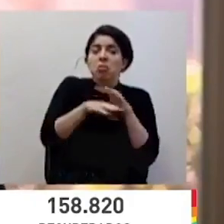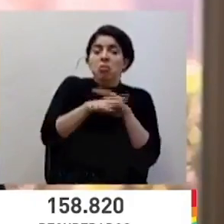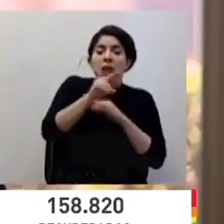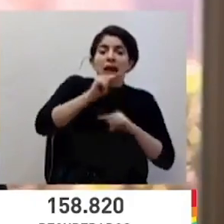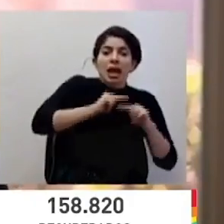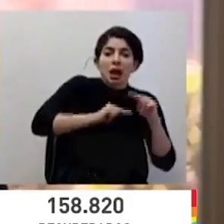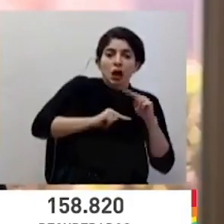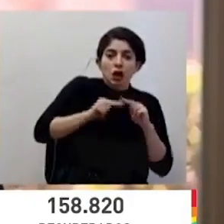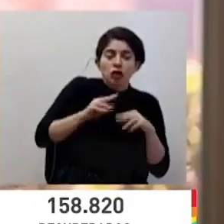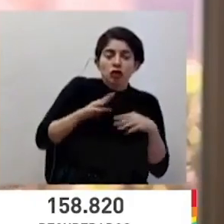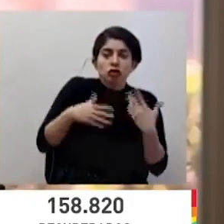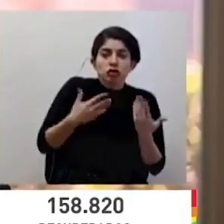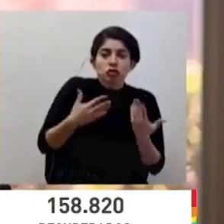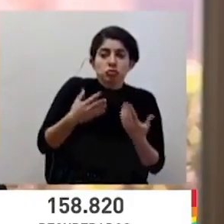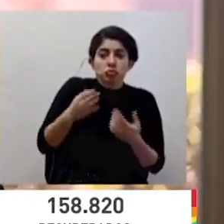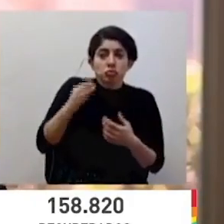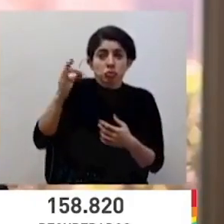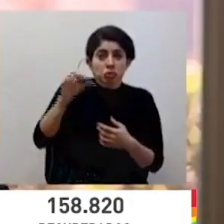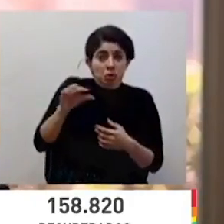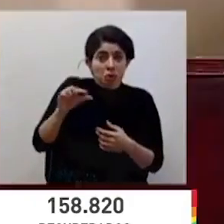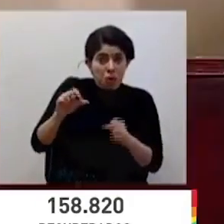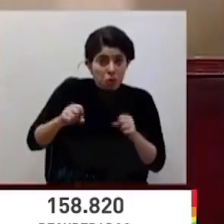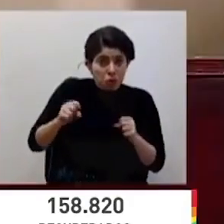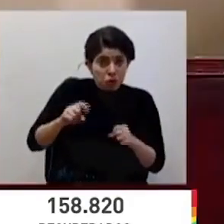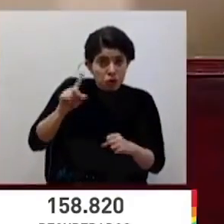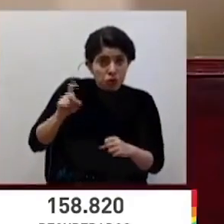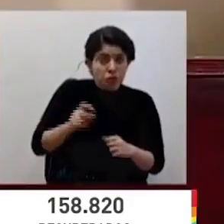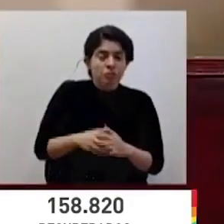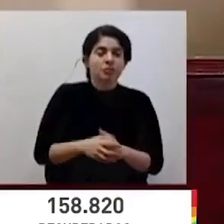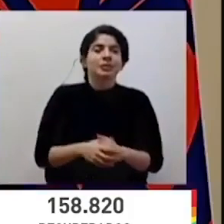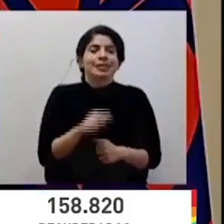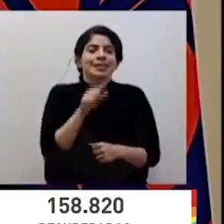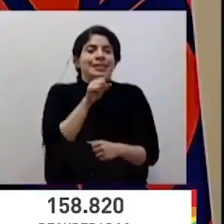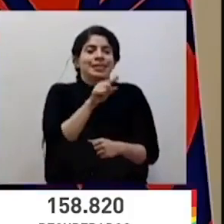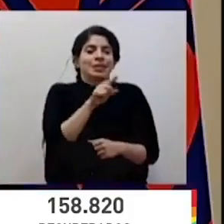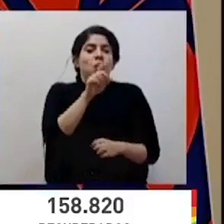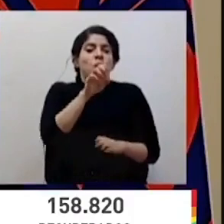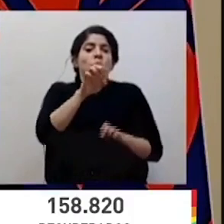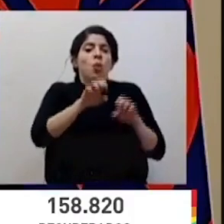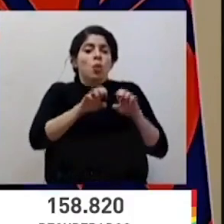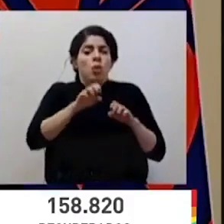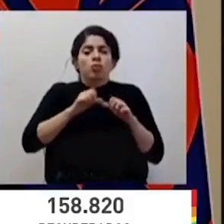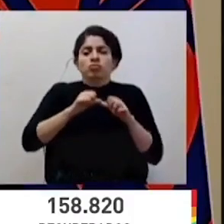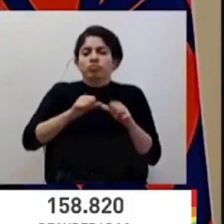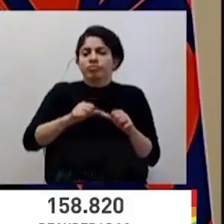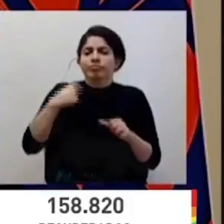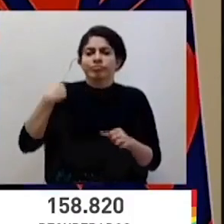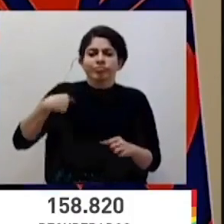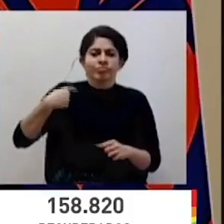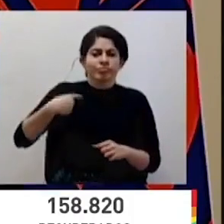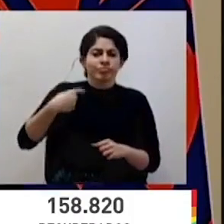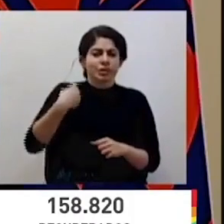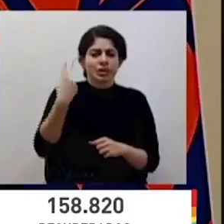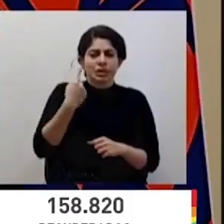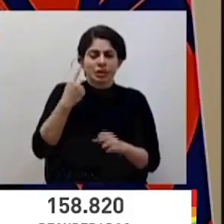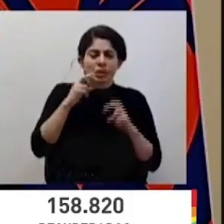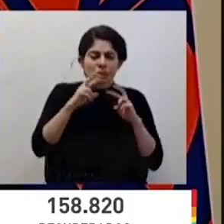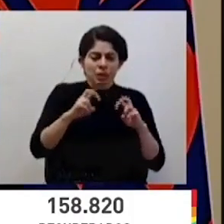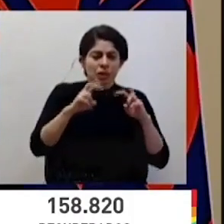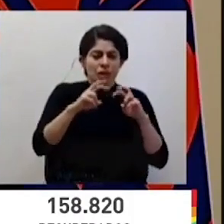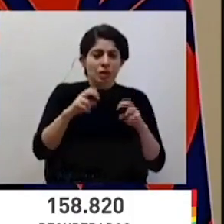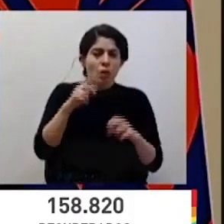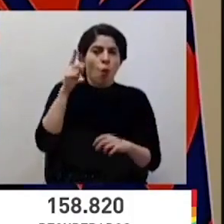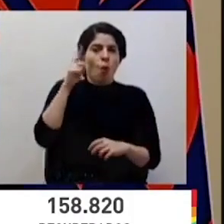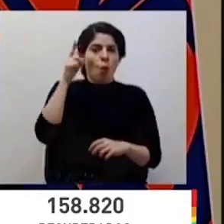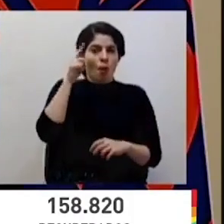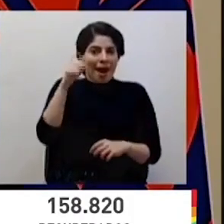en las próximas semanas? Eso es una valoración permanente que se hace, por supuesto, que